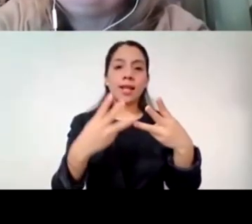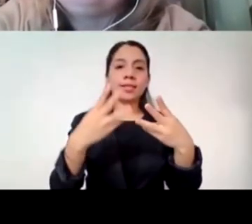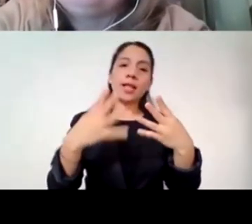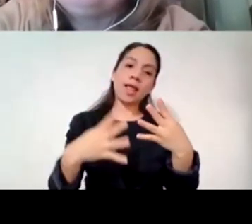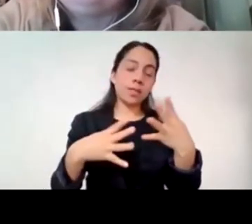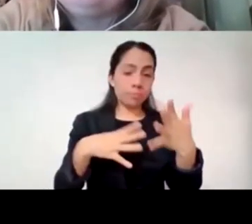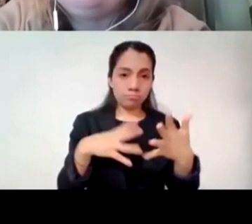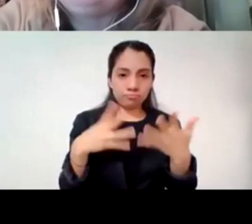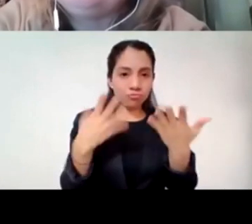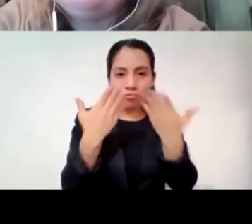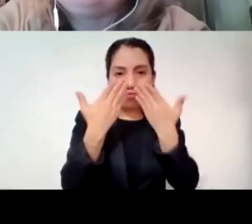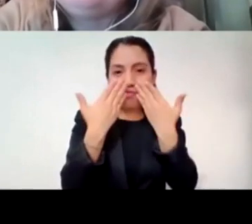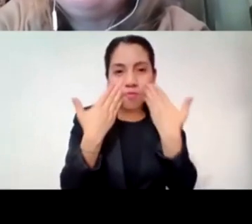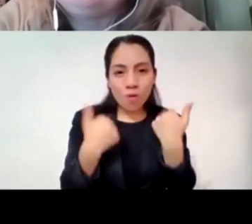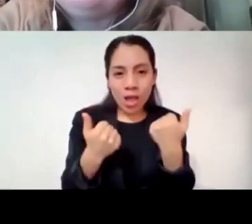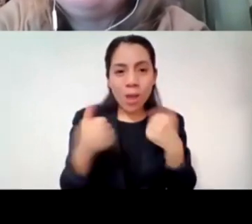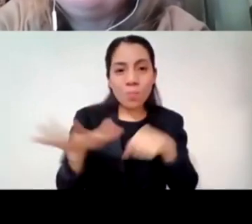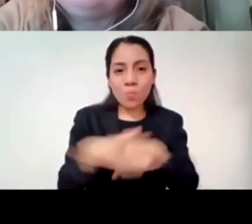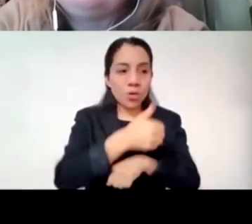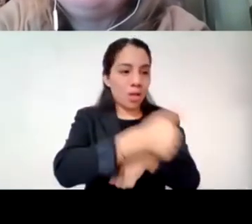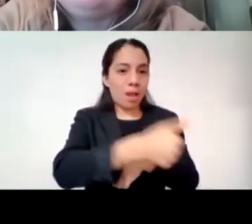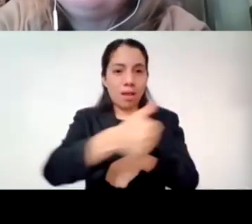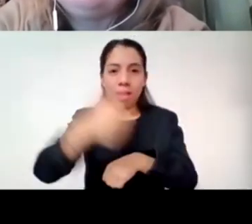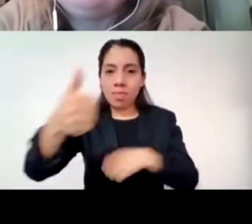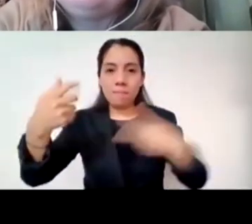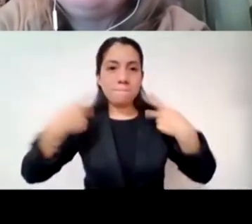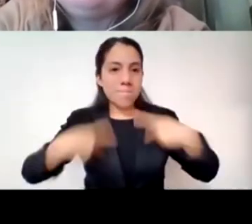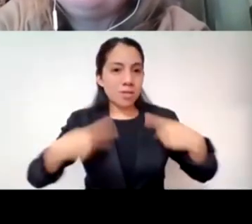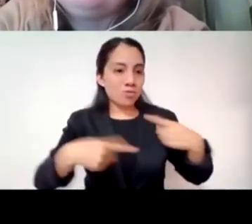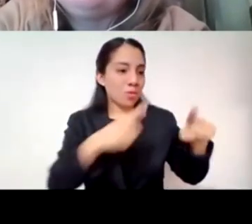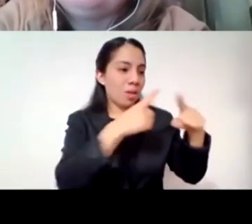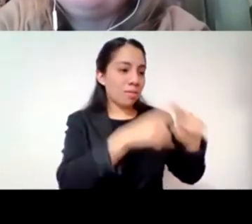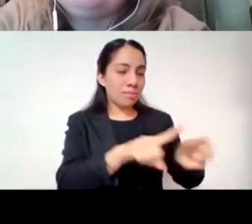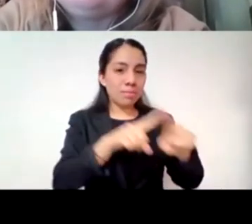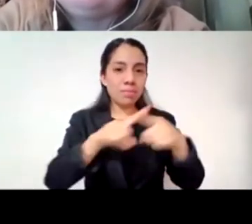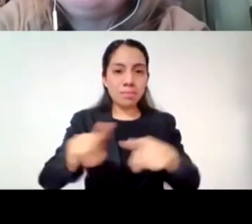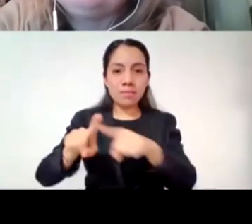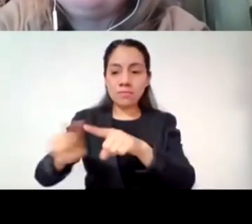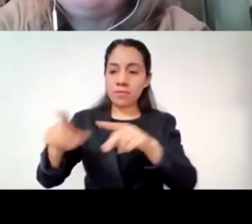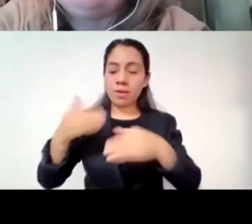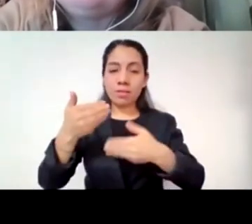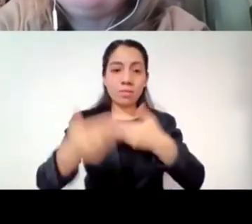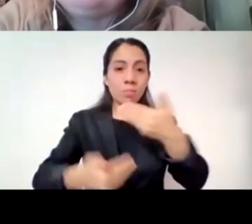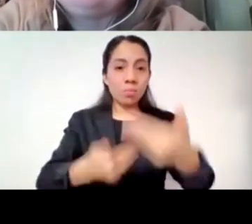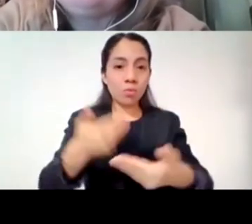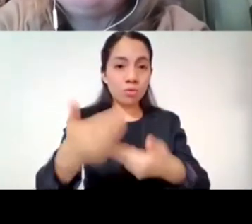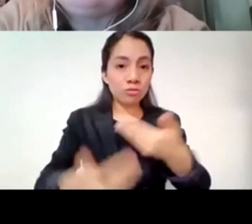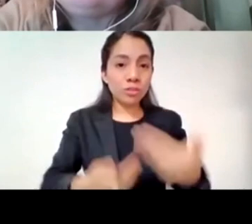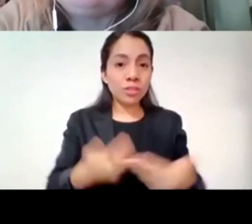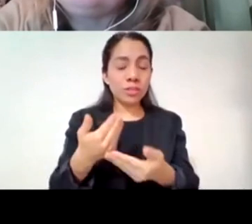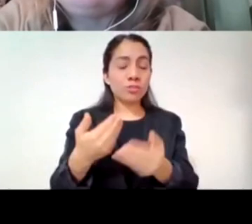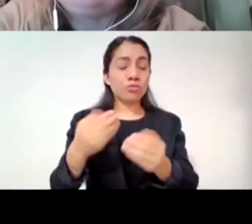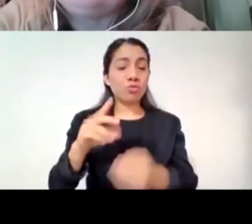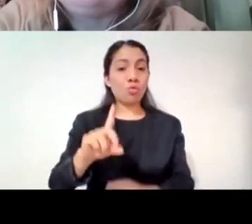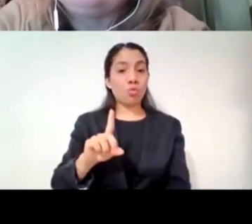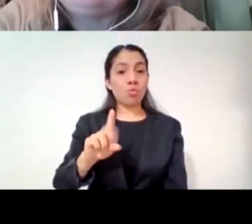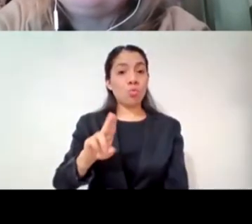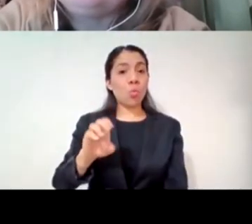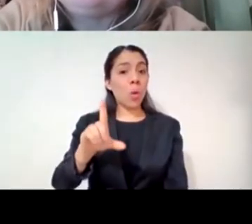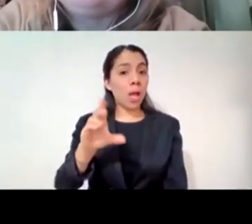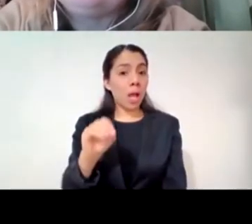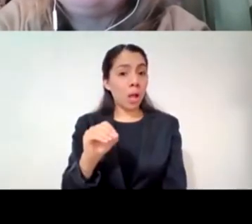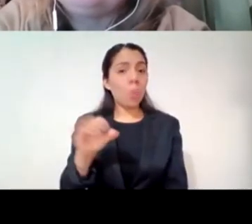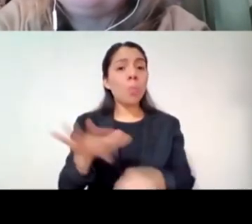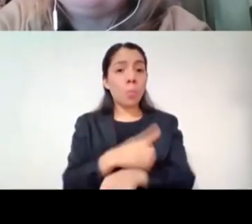experimentar diferentes formas de vivir efectivamente los temas son más bien dinámicos no todos vamos